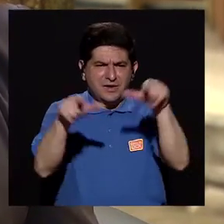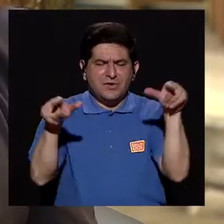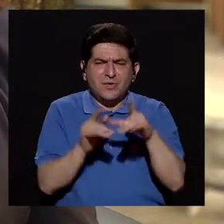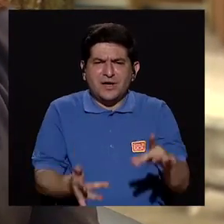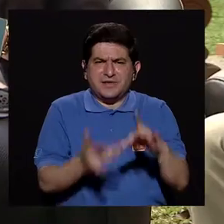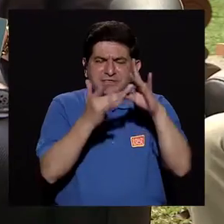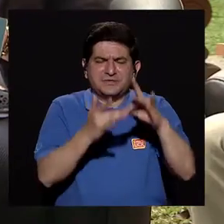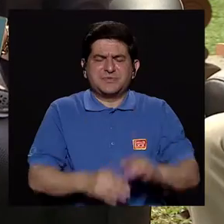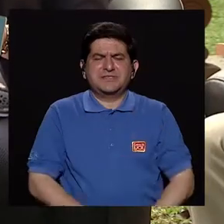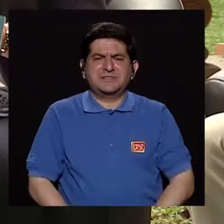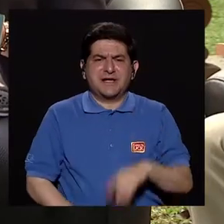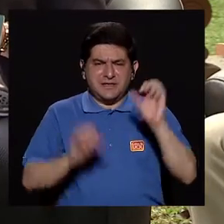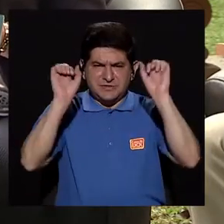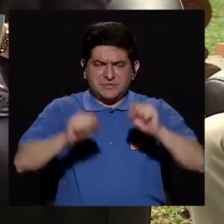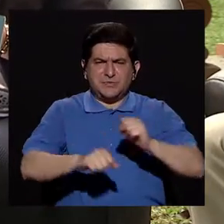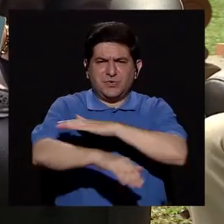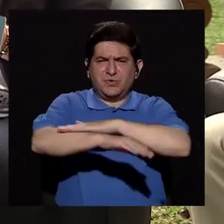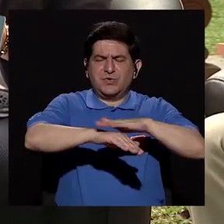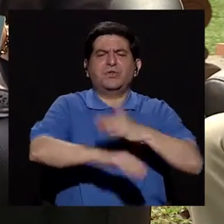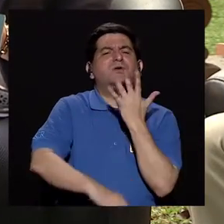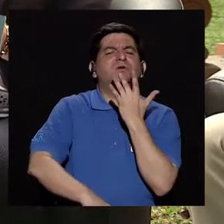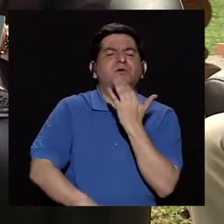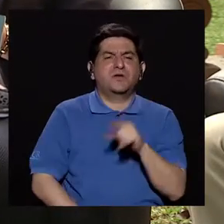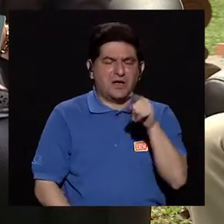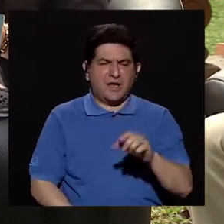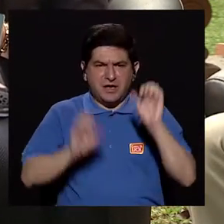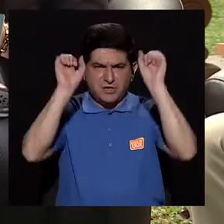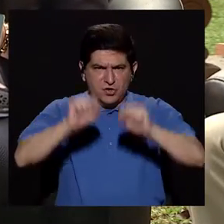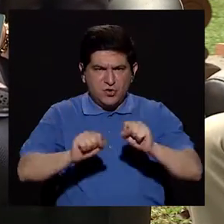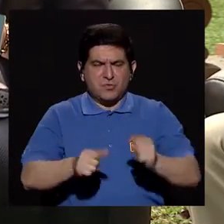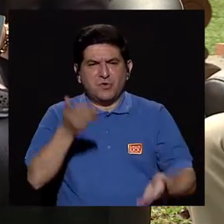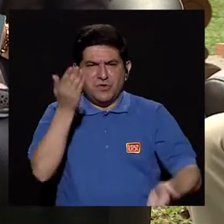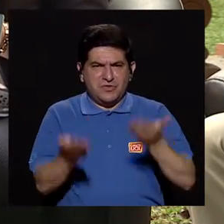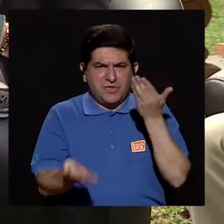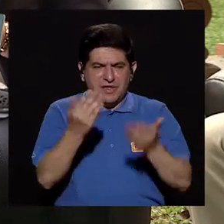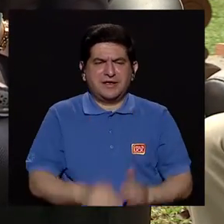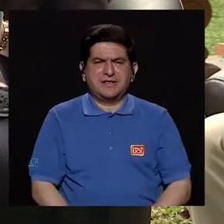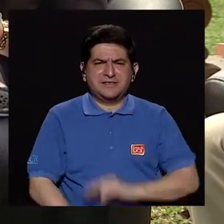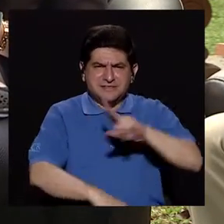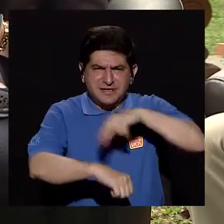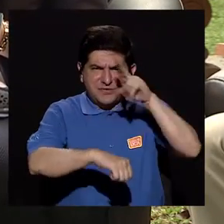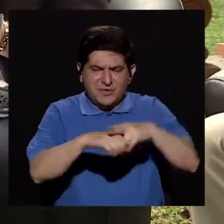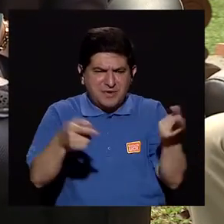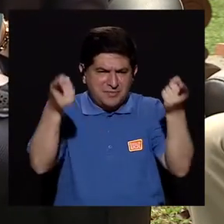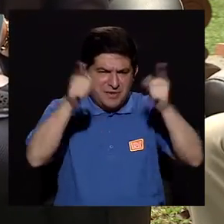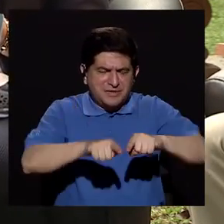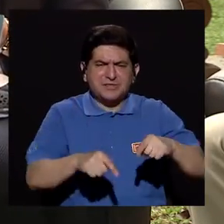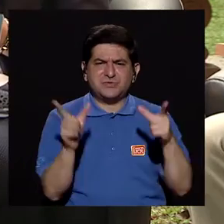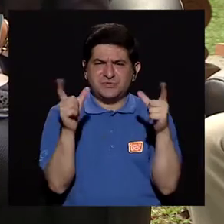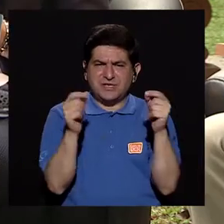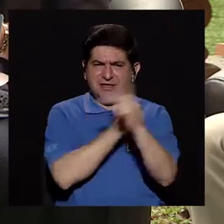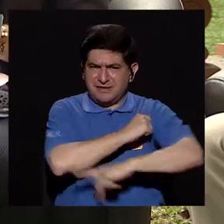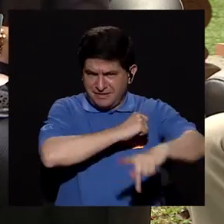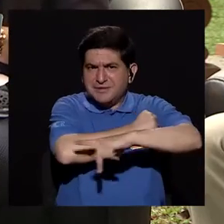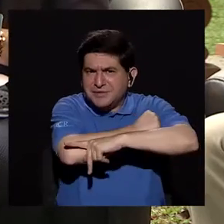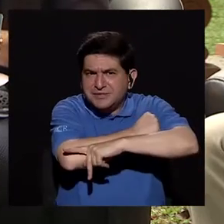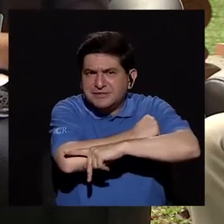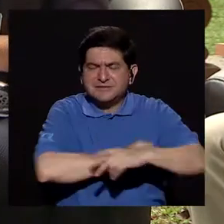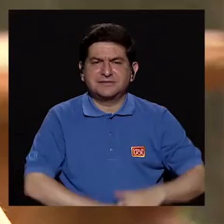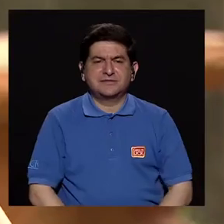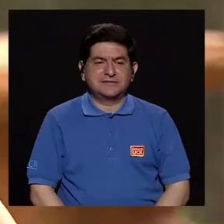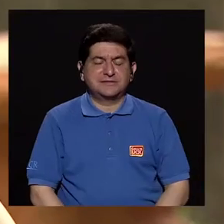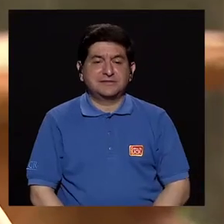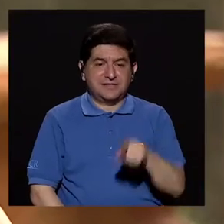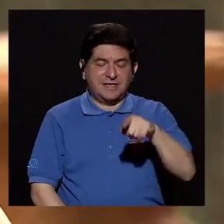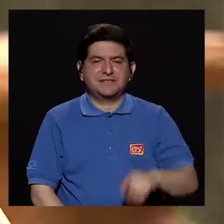bronceado, ¿qué incidencia podría tener esto en que el cáncer se presente tan frecuentemente en nuestro país? Sí,